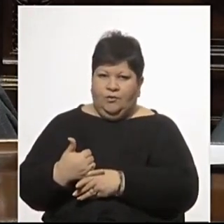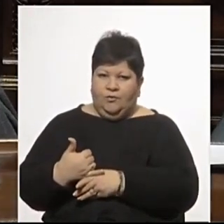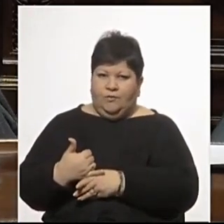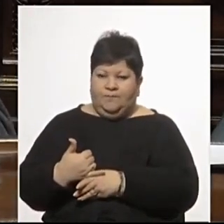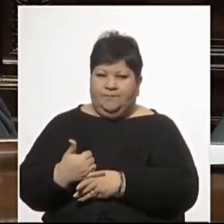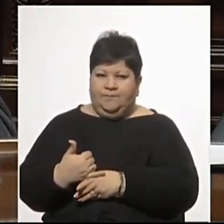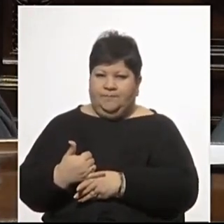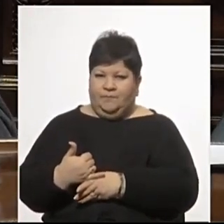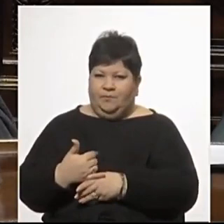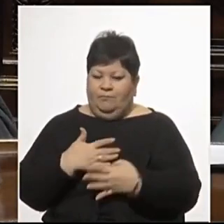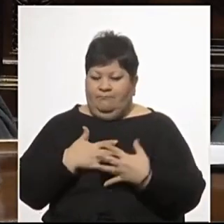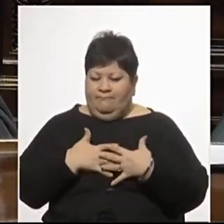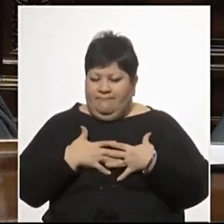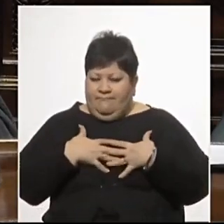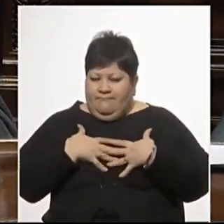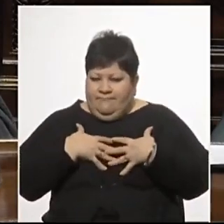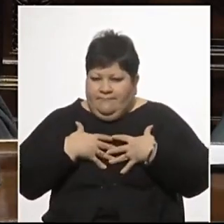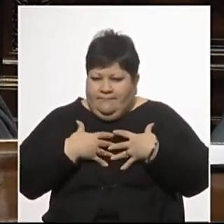Soy pasional.